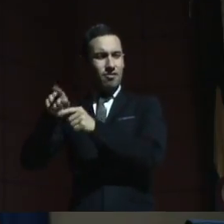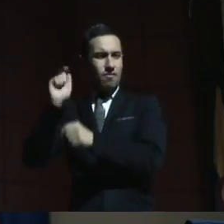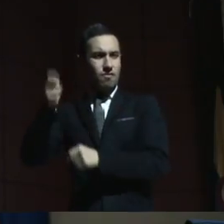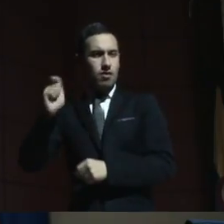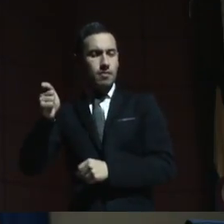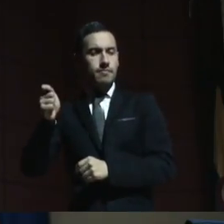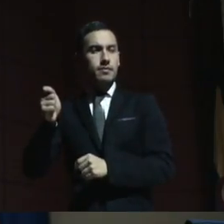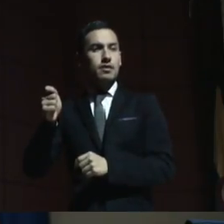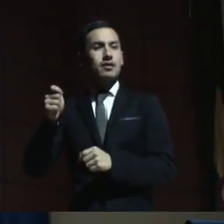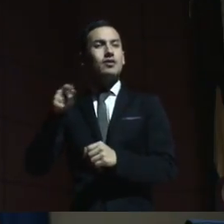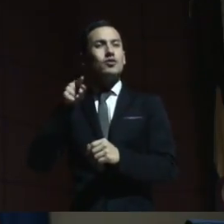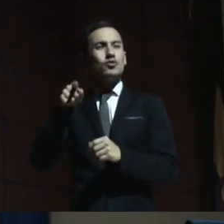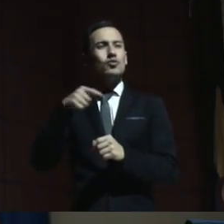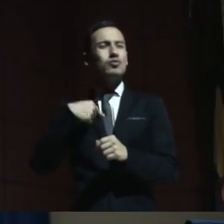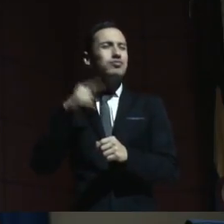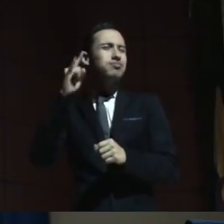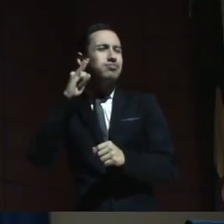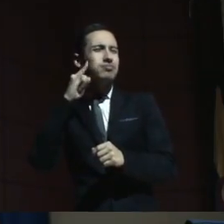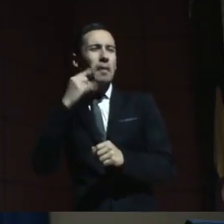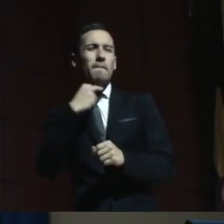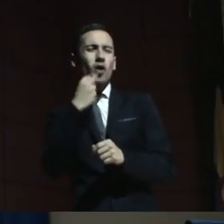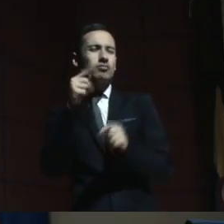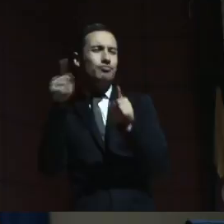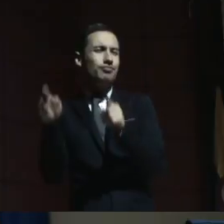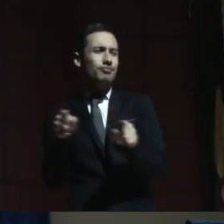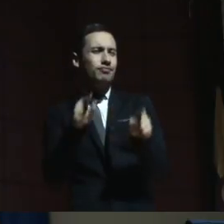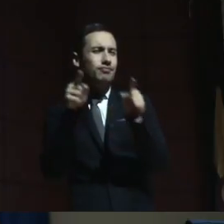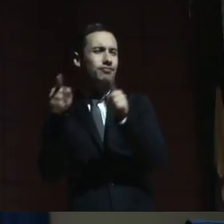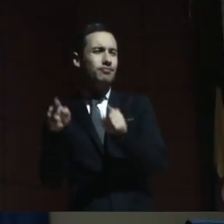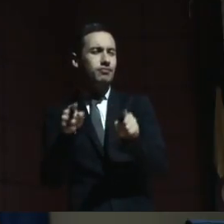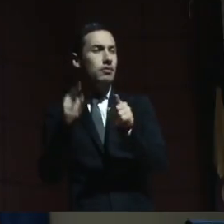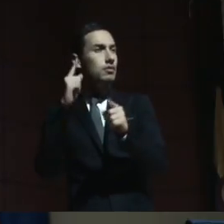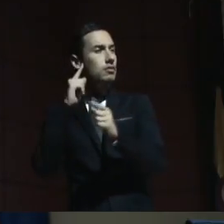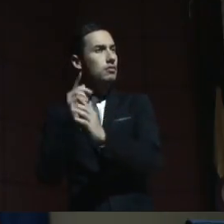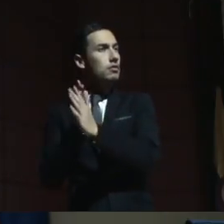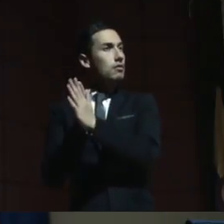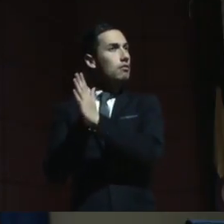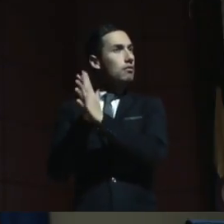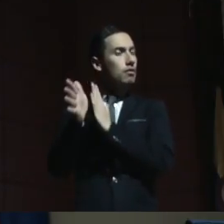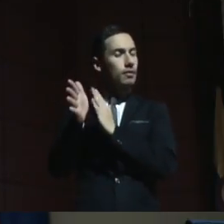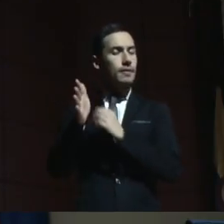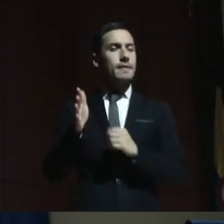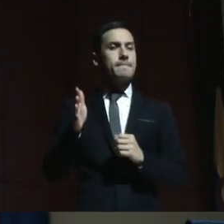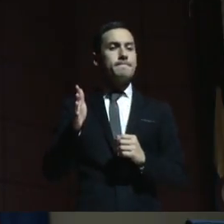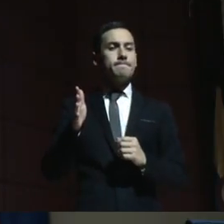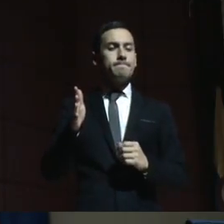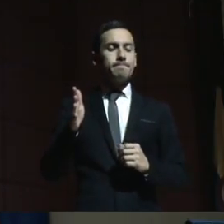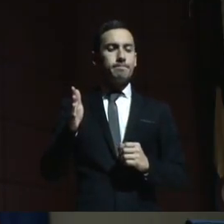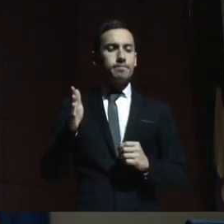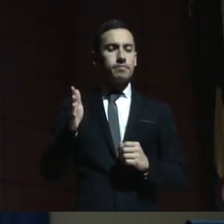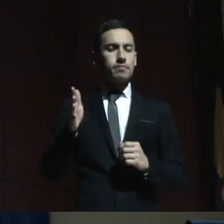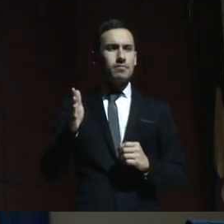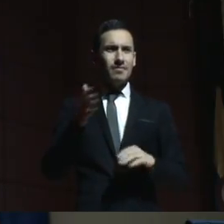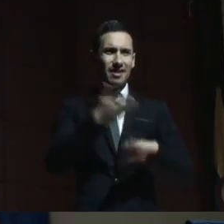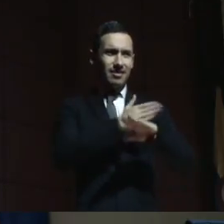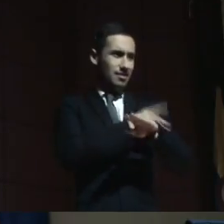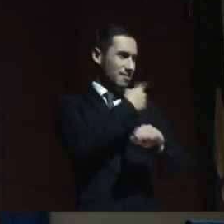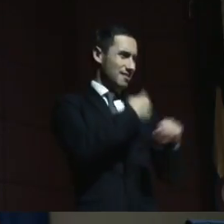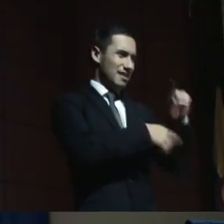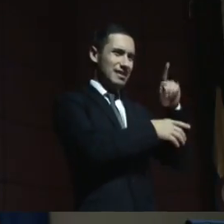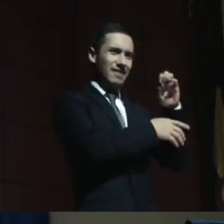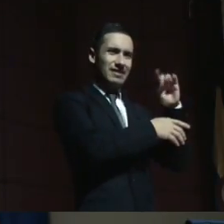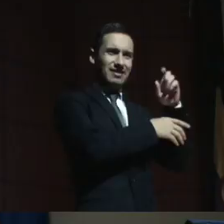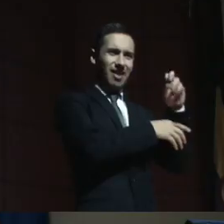que me han mandado las familias, donde los médicos, desde que, sobre todo, como nos contaba Sebastián, con el tema de